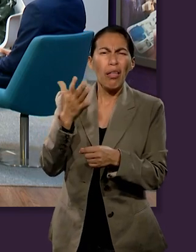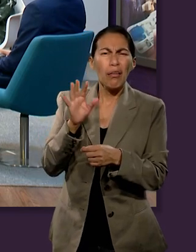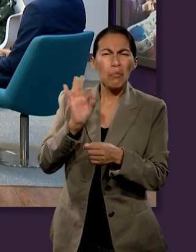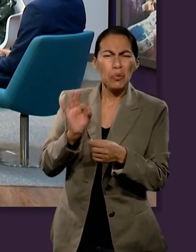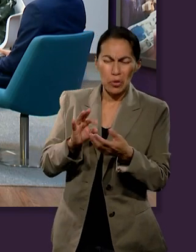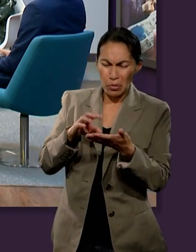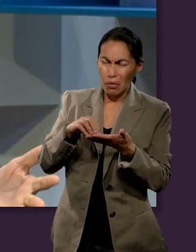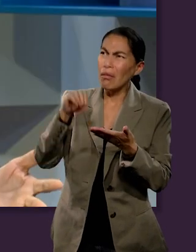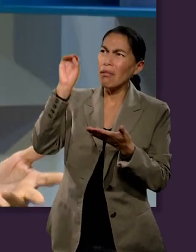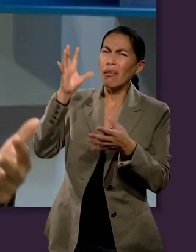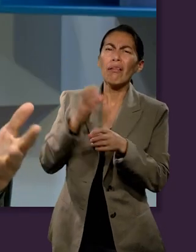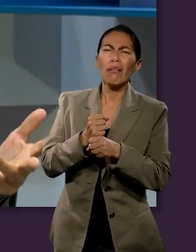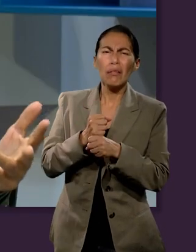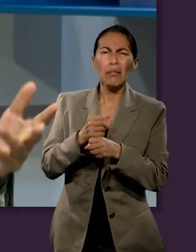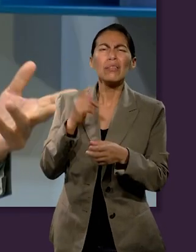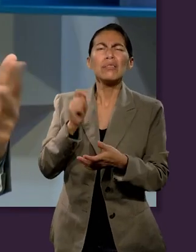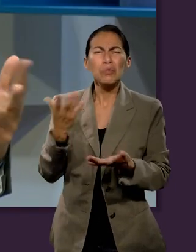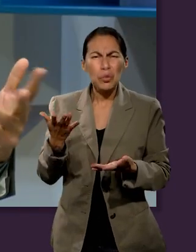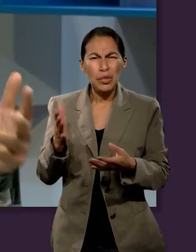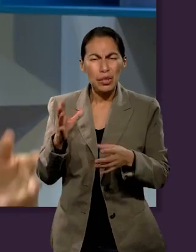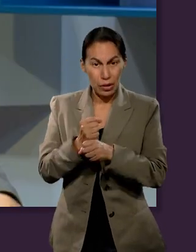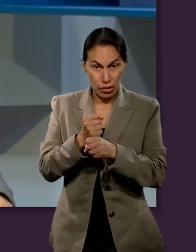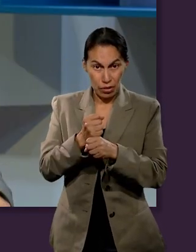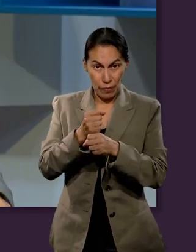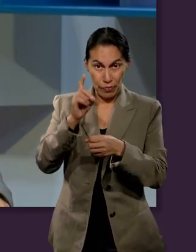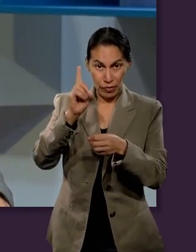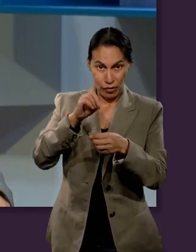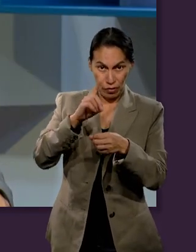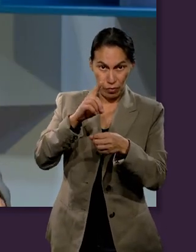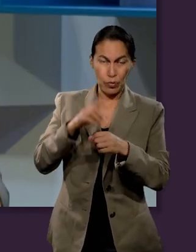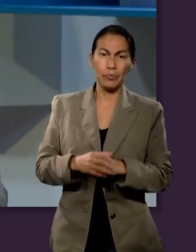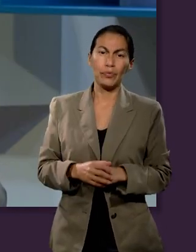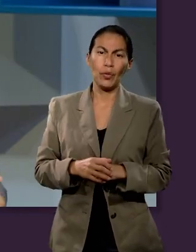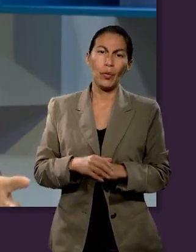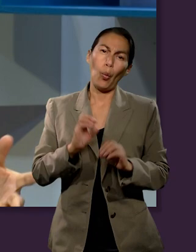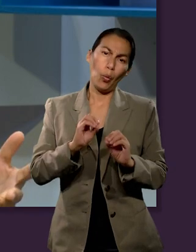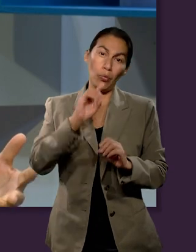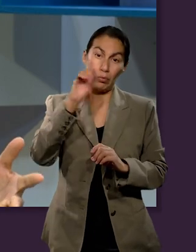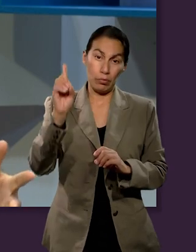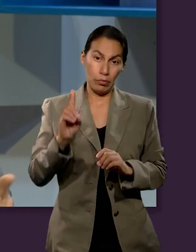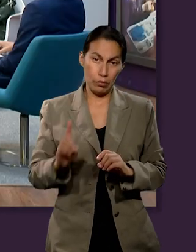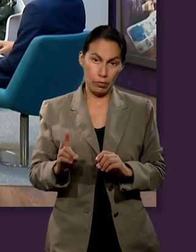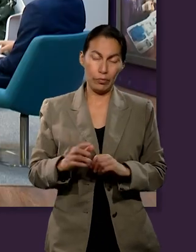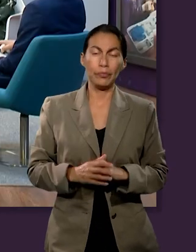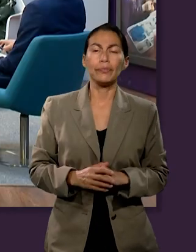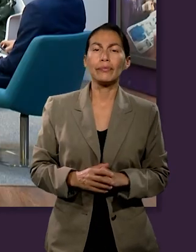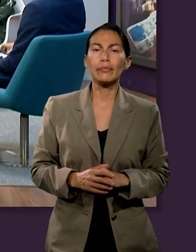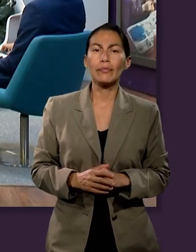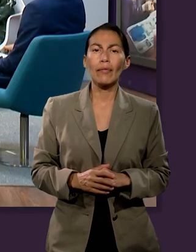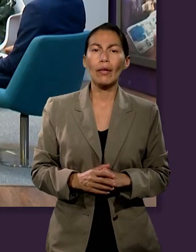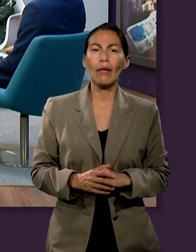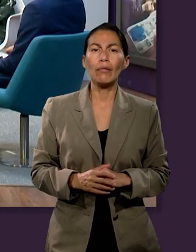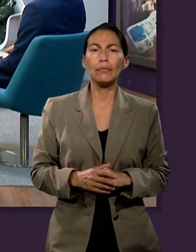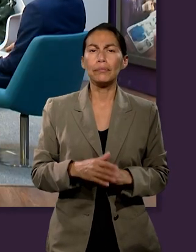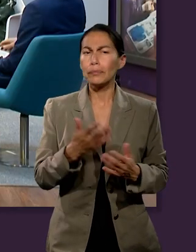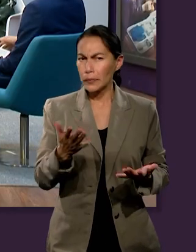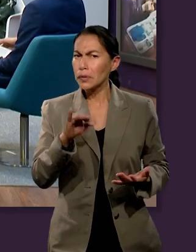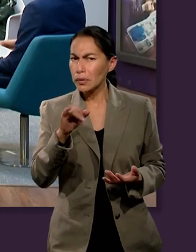¿cuál es el propósito de dar el 10%? Ya mencioné un poquito, ya lo introdujeron ustedes hace un ratito, pero ¿cuál es el propósito del 10%?